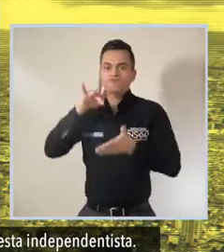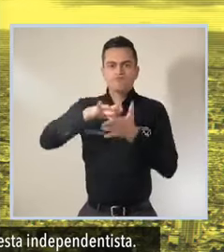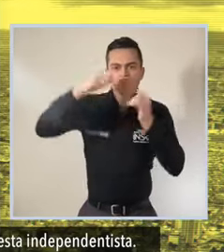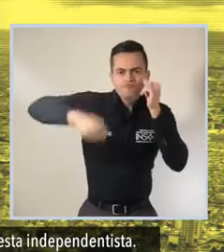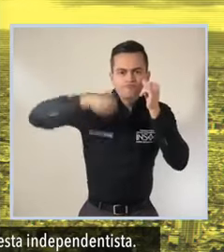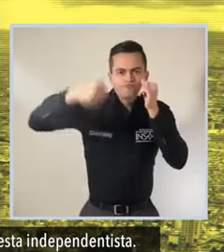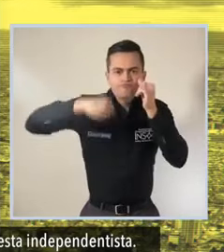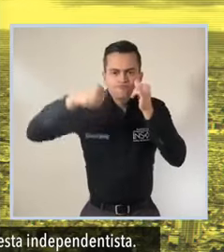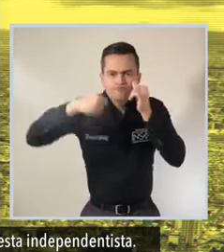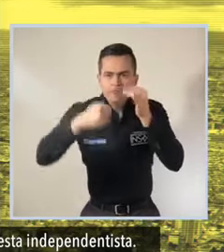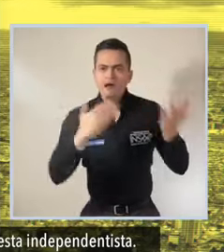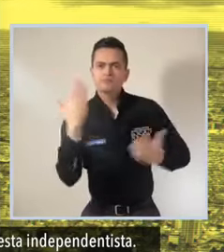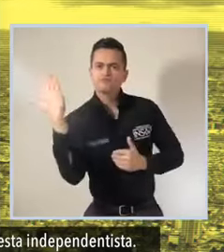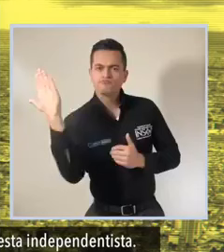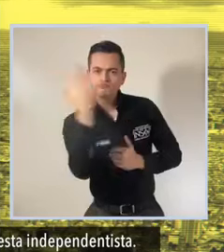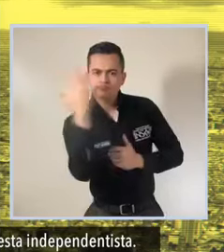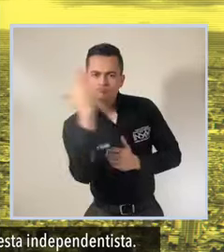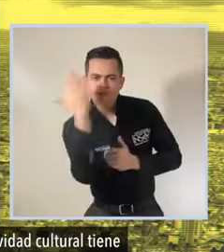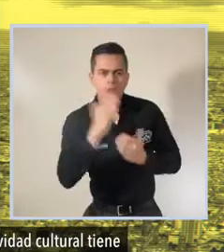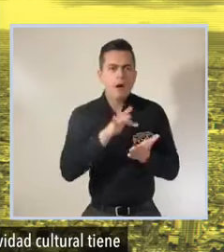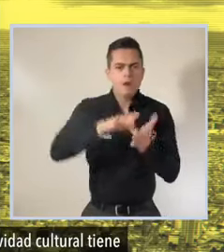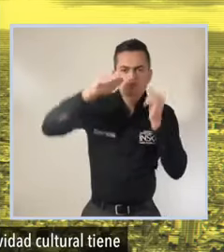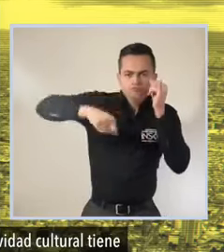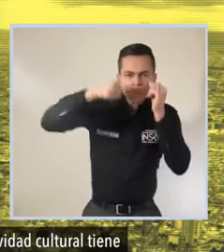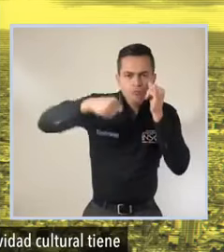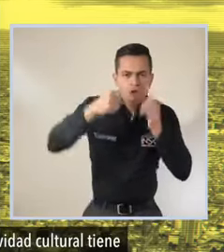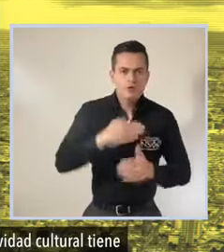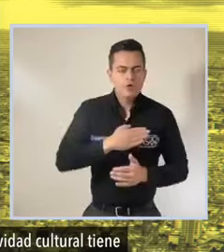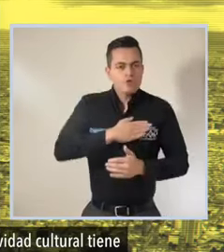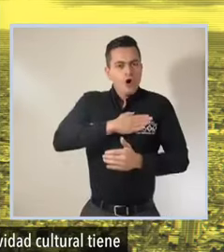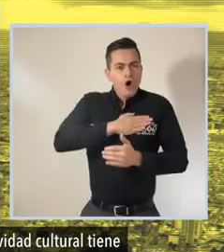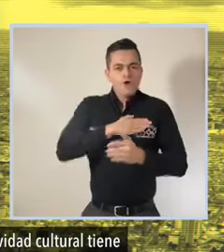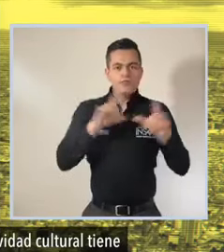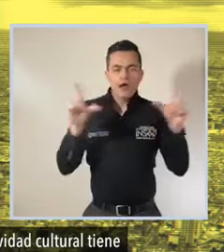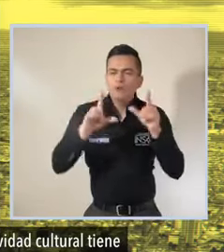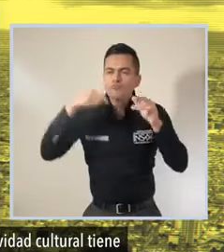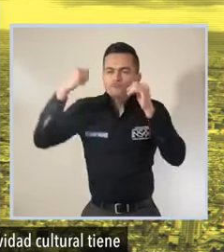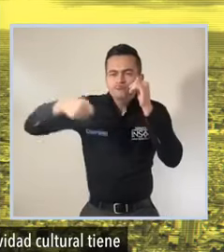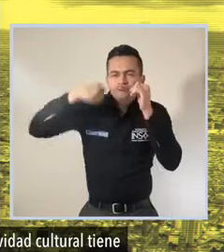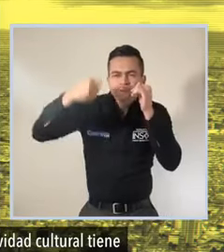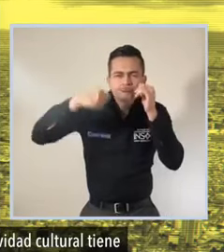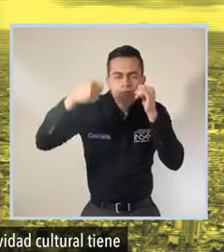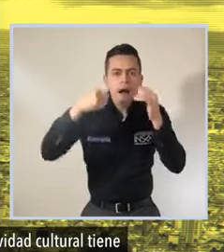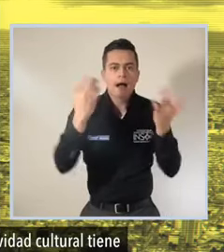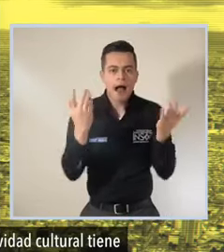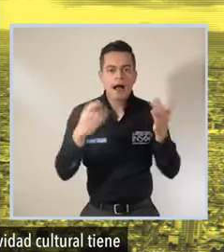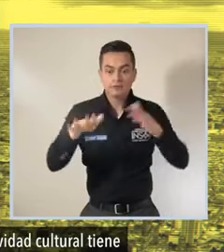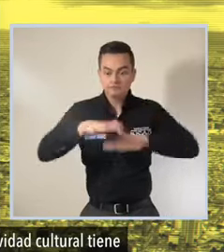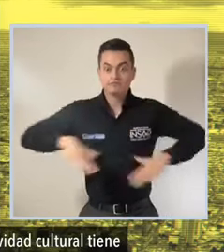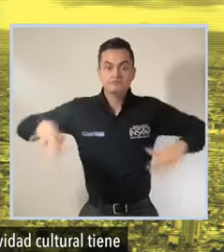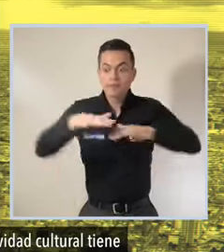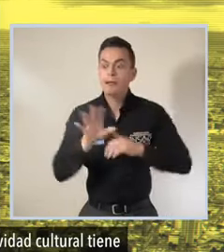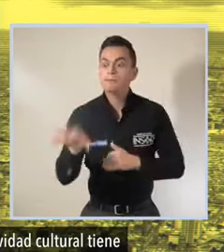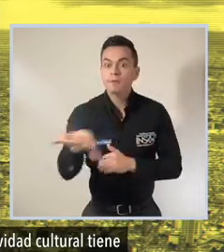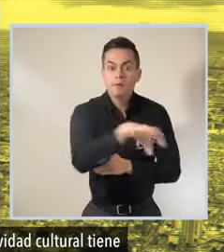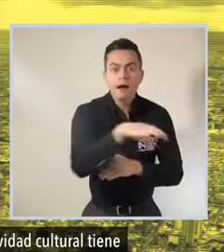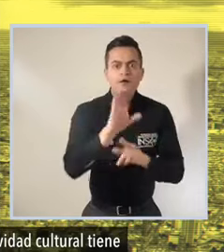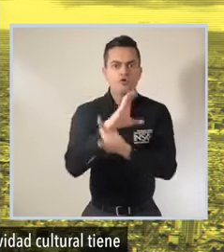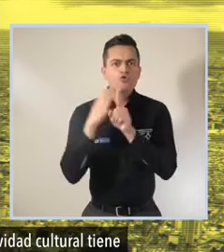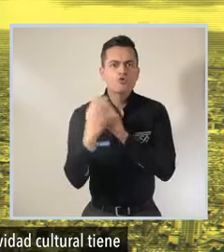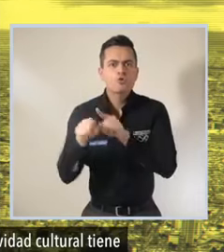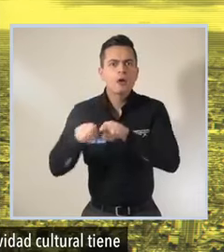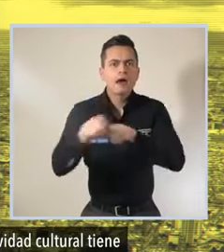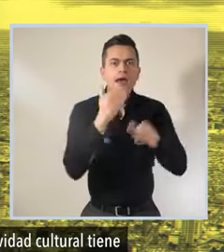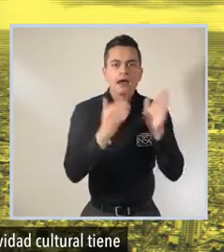localidad de varias películas de muchas novelas y a su alrededor la actividad cultural tiene presencia